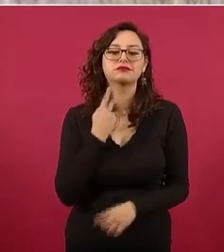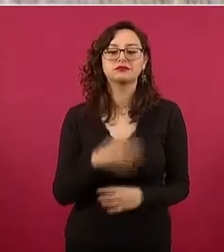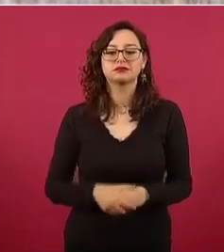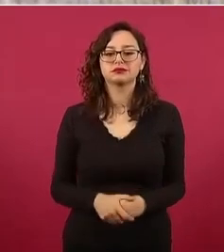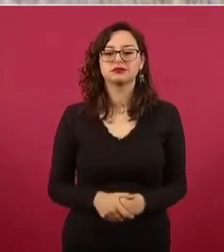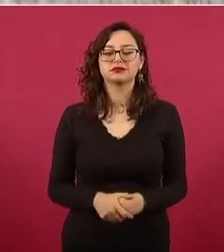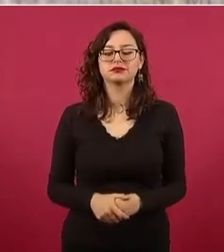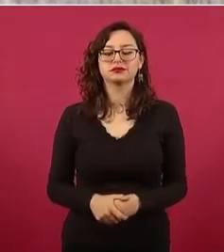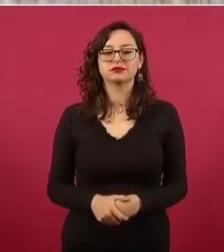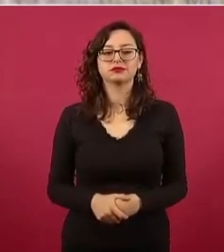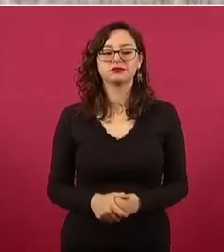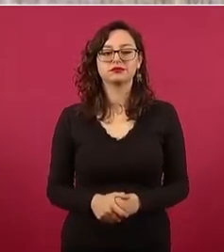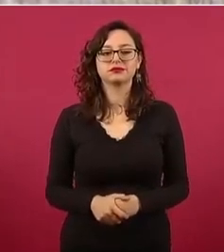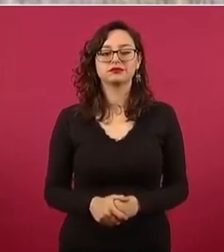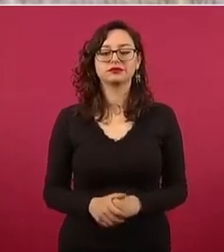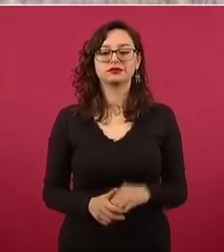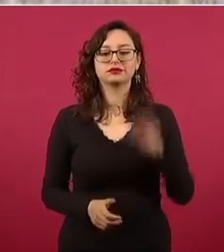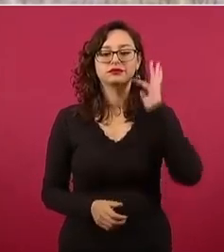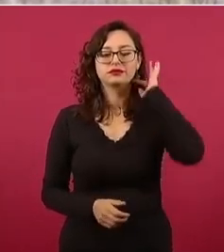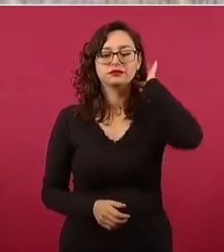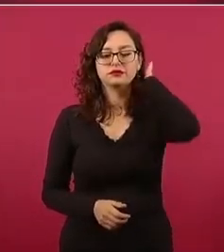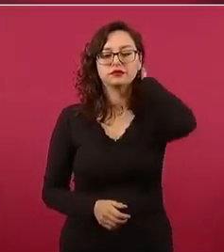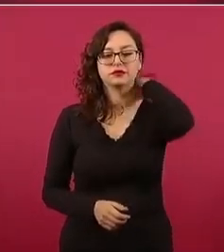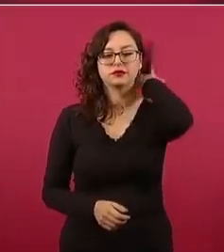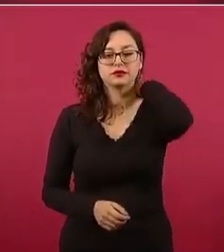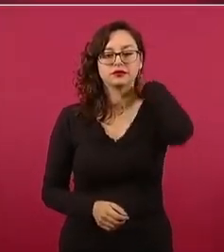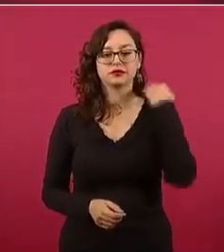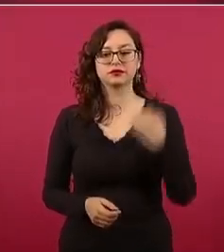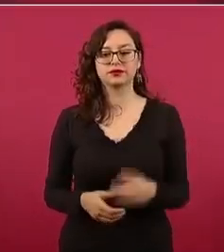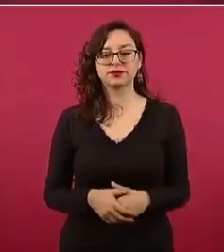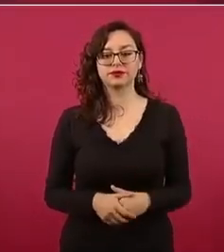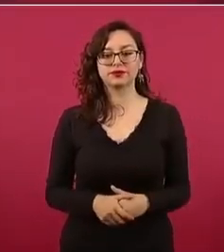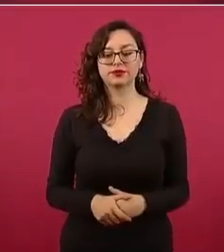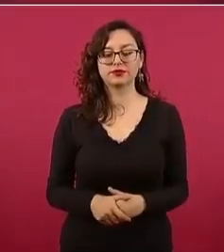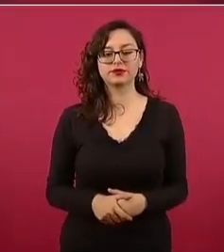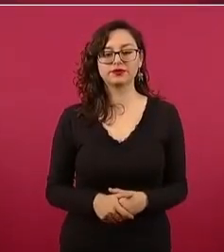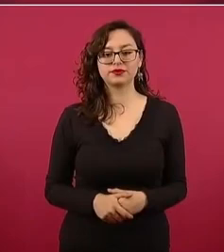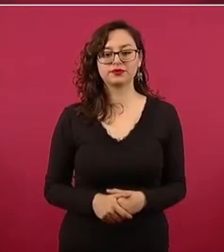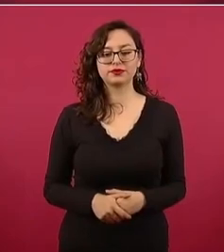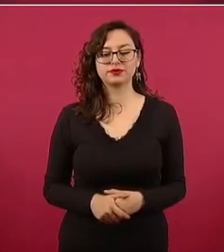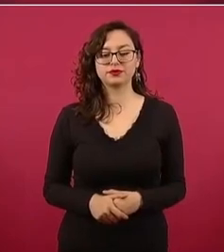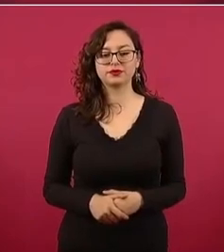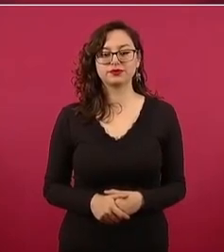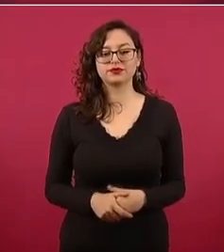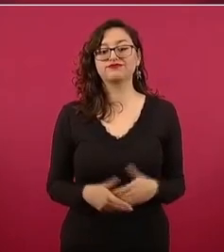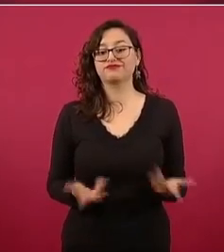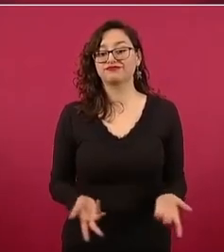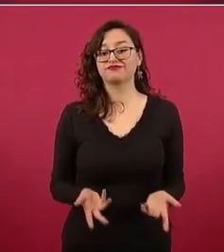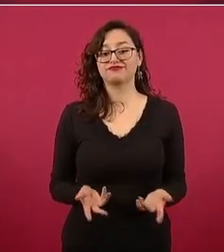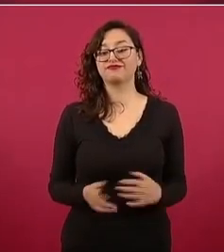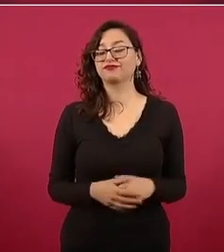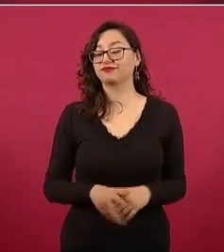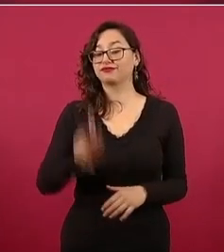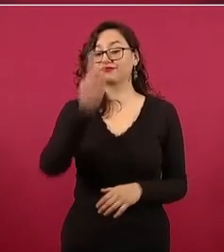estaba y sigue estando ahí vamos el Issste